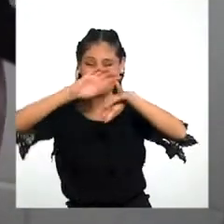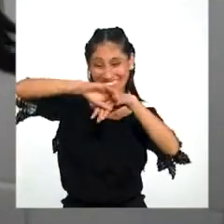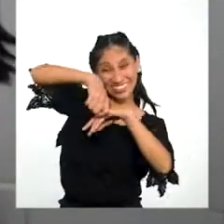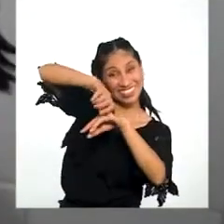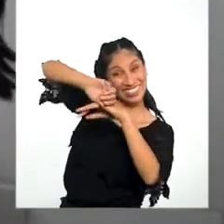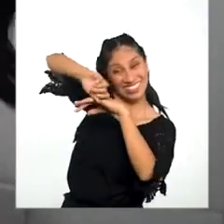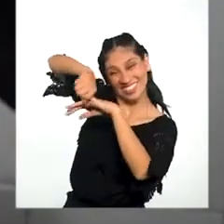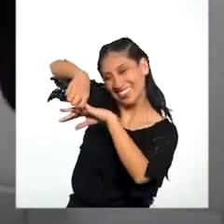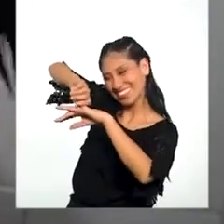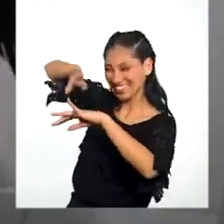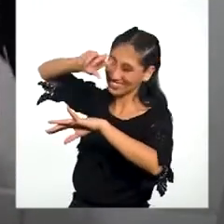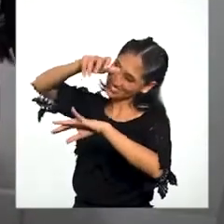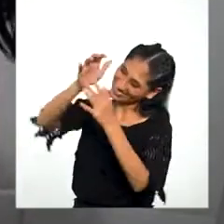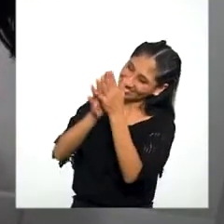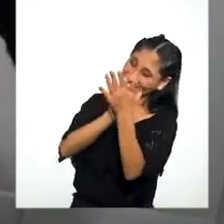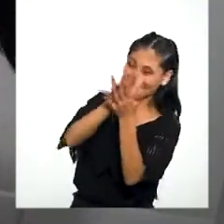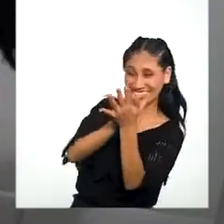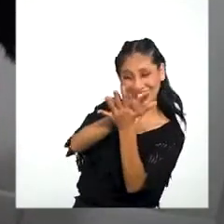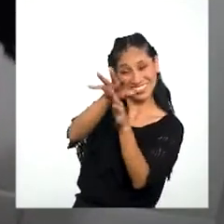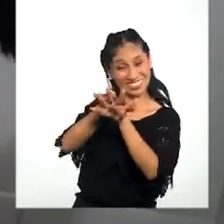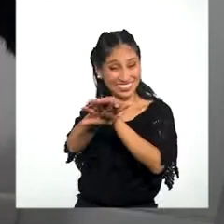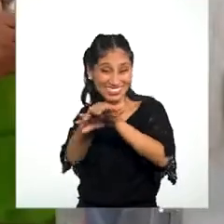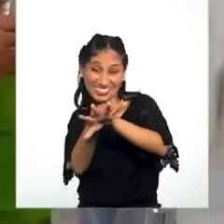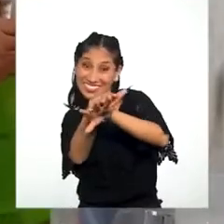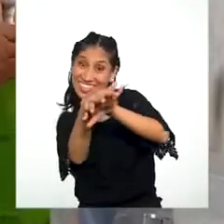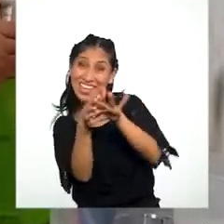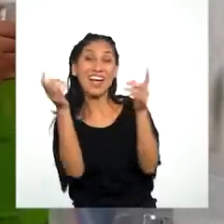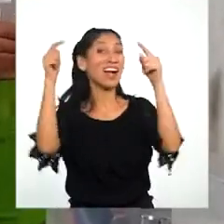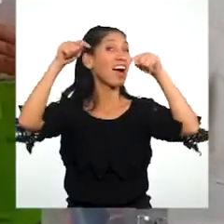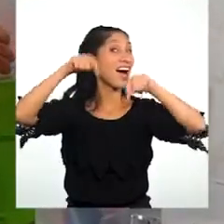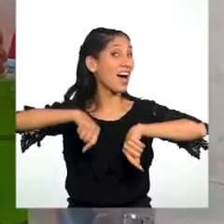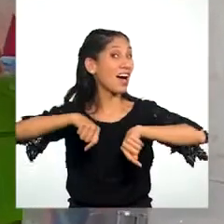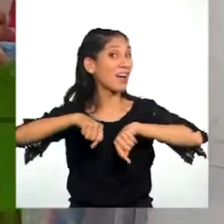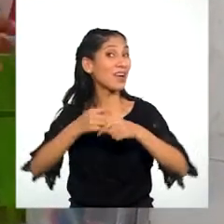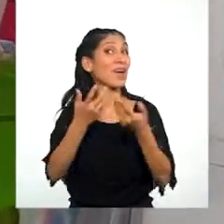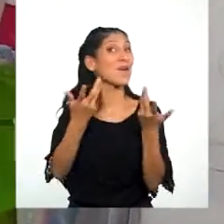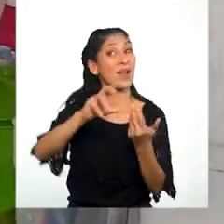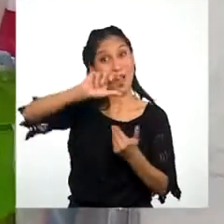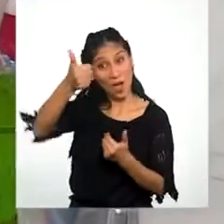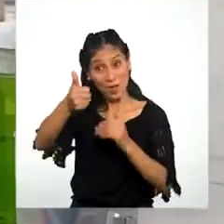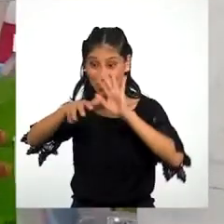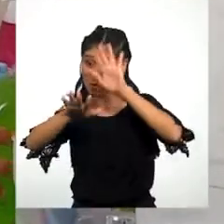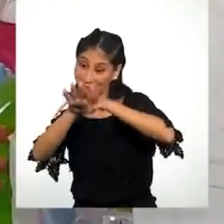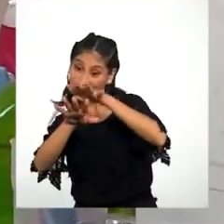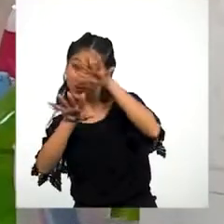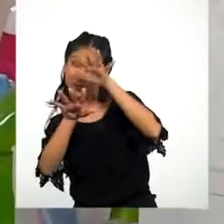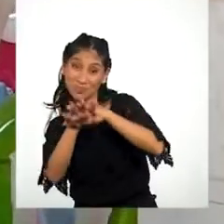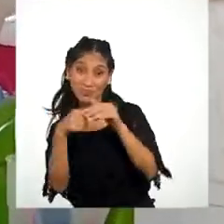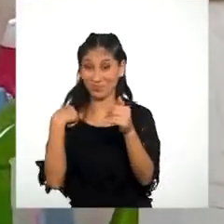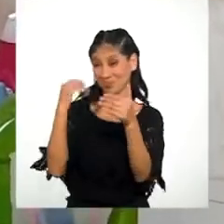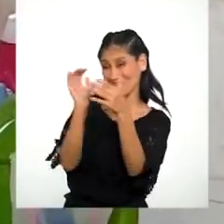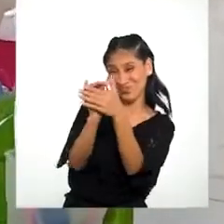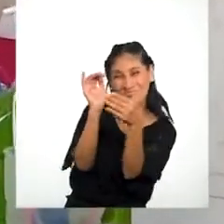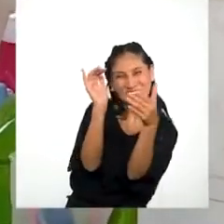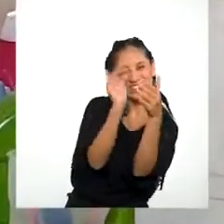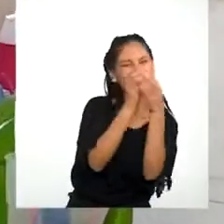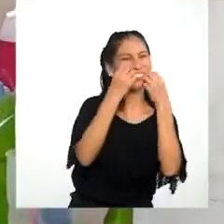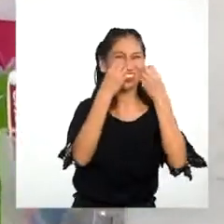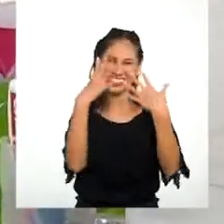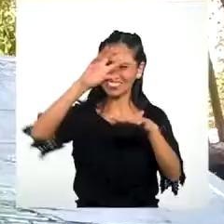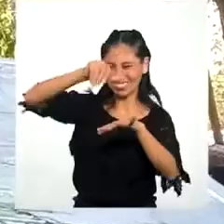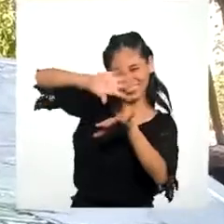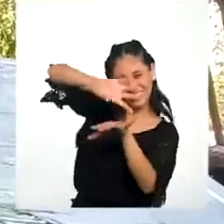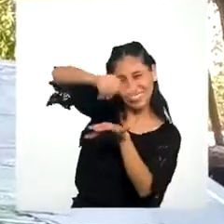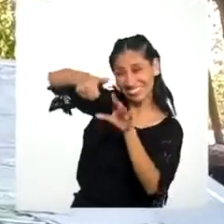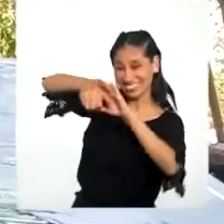frotamos Te lavamos Y limpio ya te ves Ahora La otra mano Mi mejor amigo Es el agua con